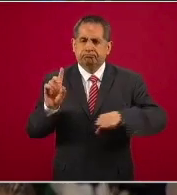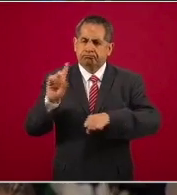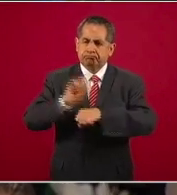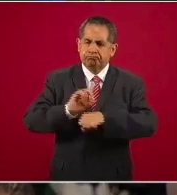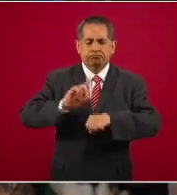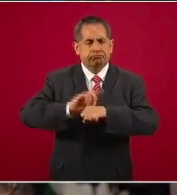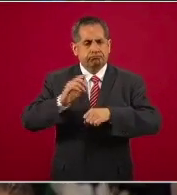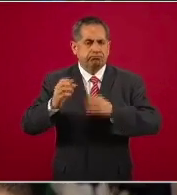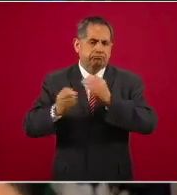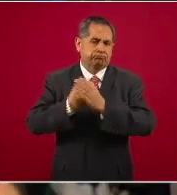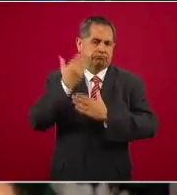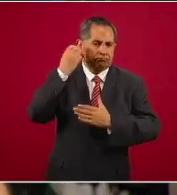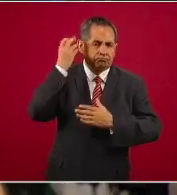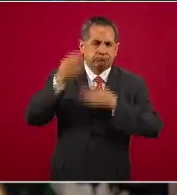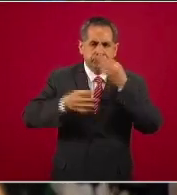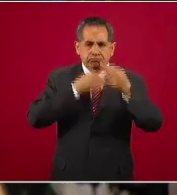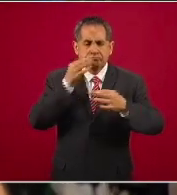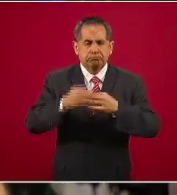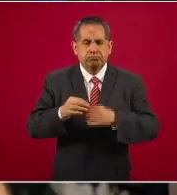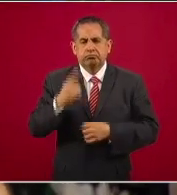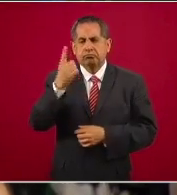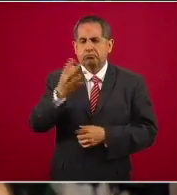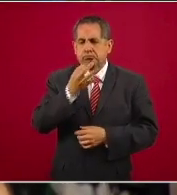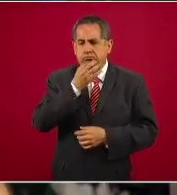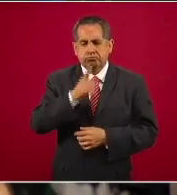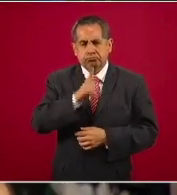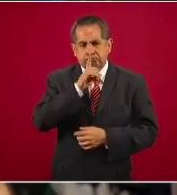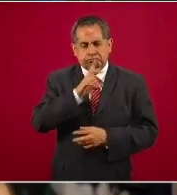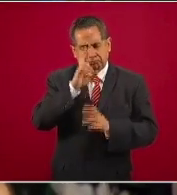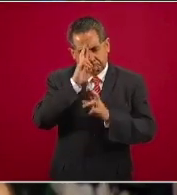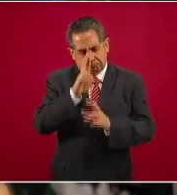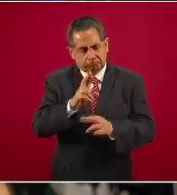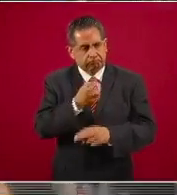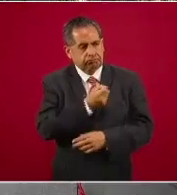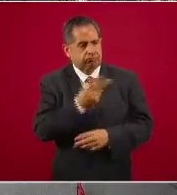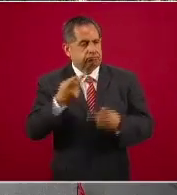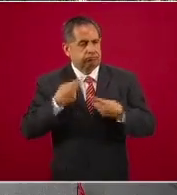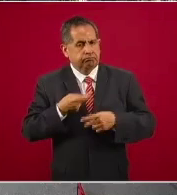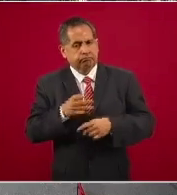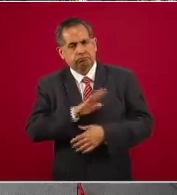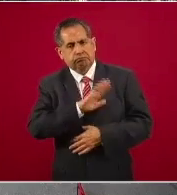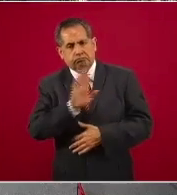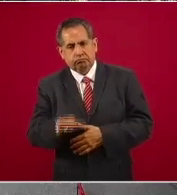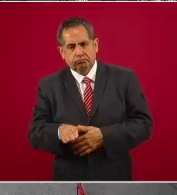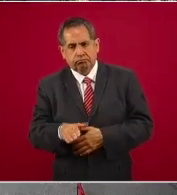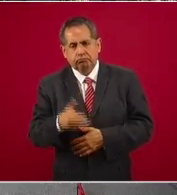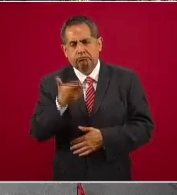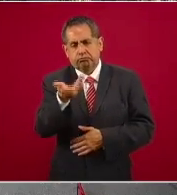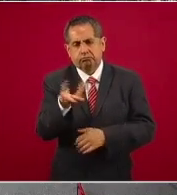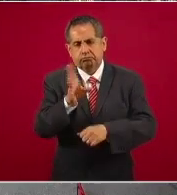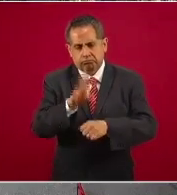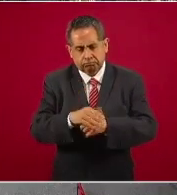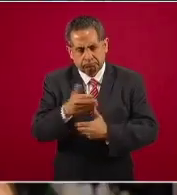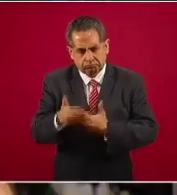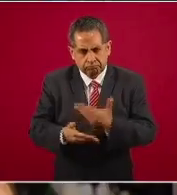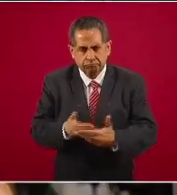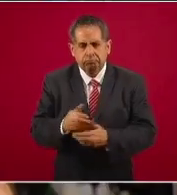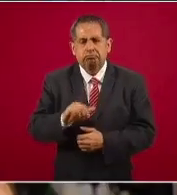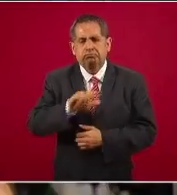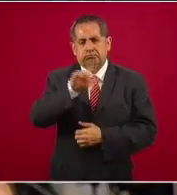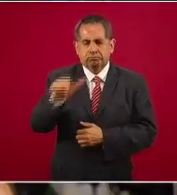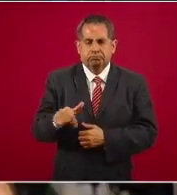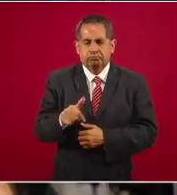su mañanera guardáramos un minuto de silencio por los caídos del COVID-19, si me lo permite. Y a continuación le